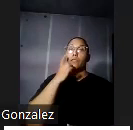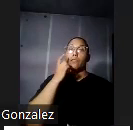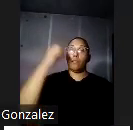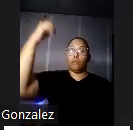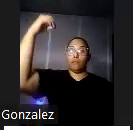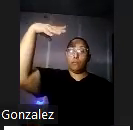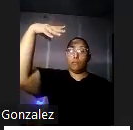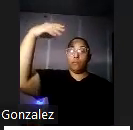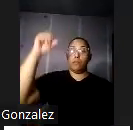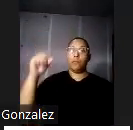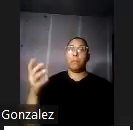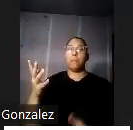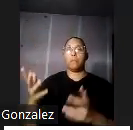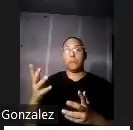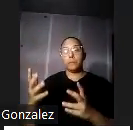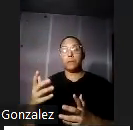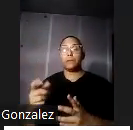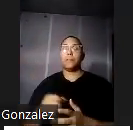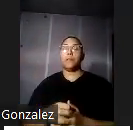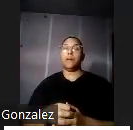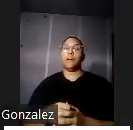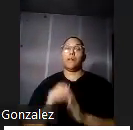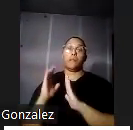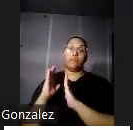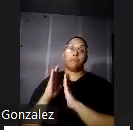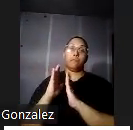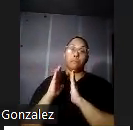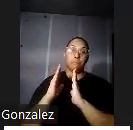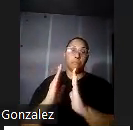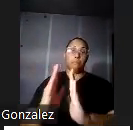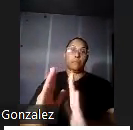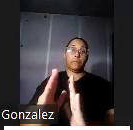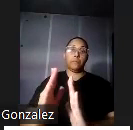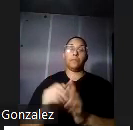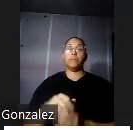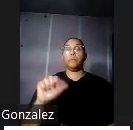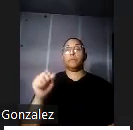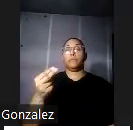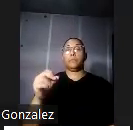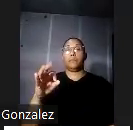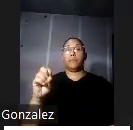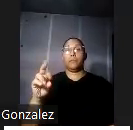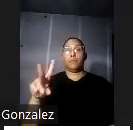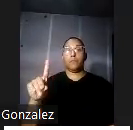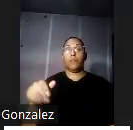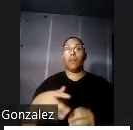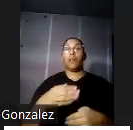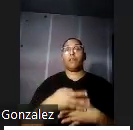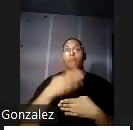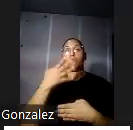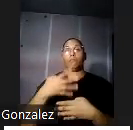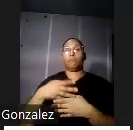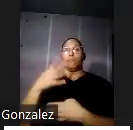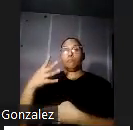y en esta sala se encuentra una de las puertas dobles que dan al balcón orientada a avenida Alford y hay dos ventanas doble hoja con vitrales